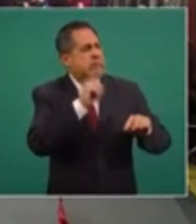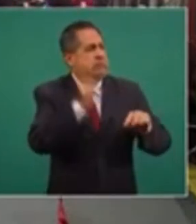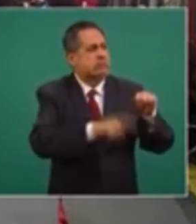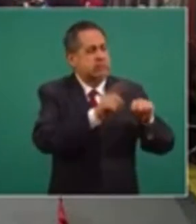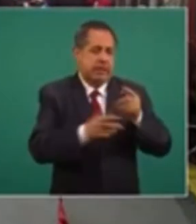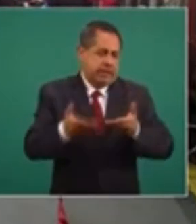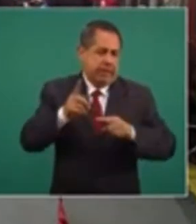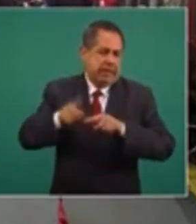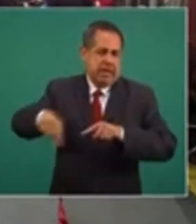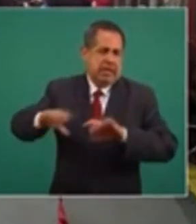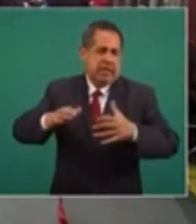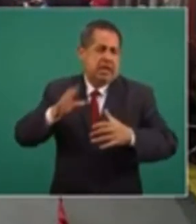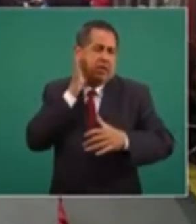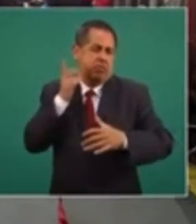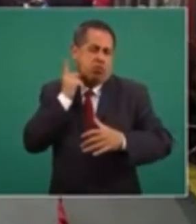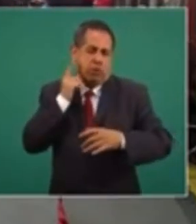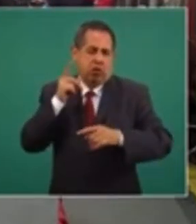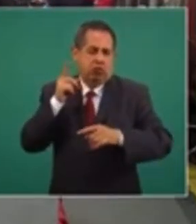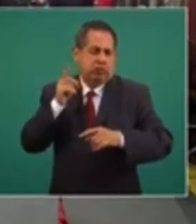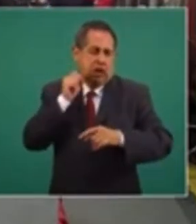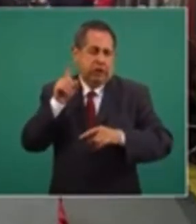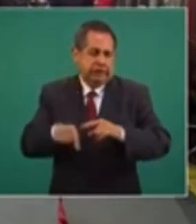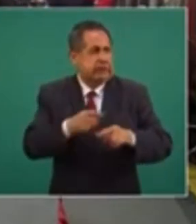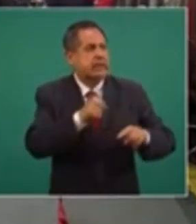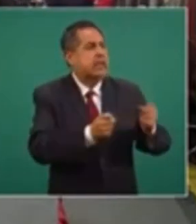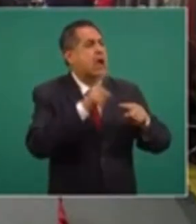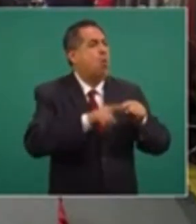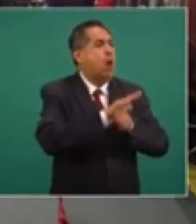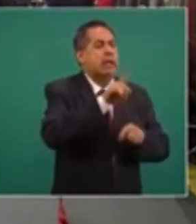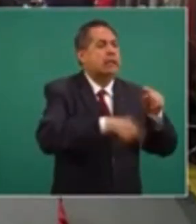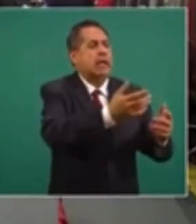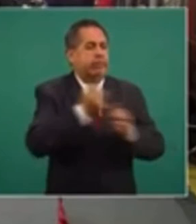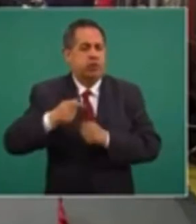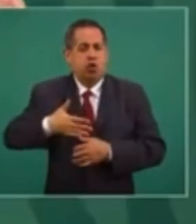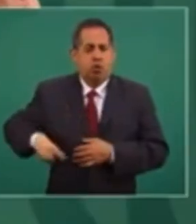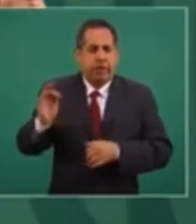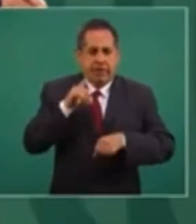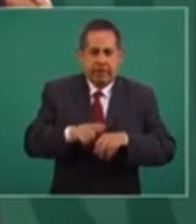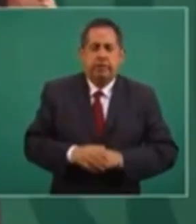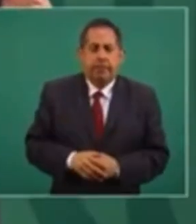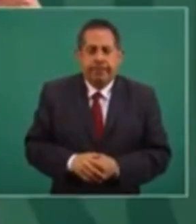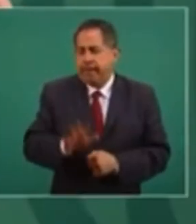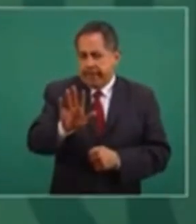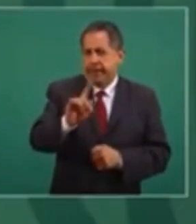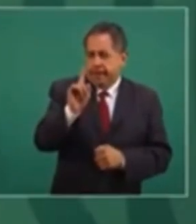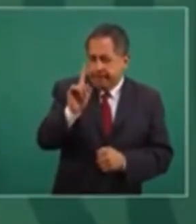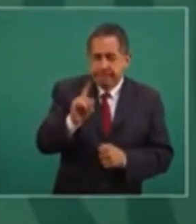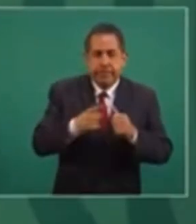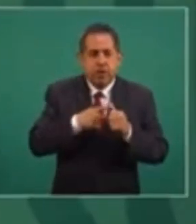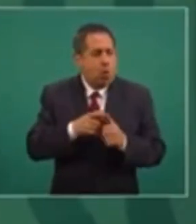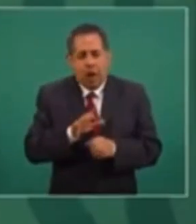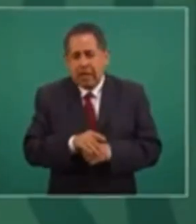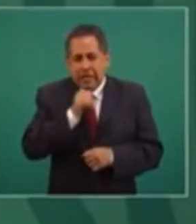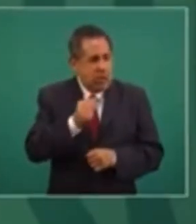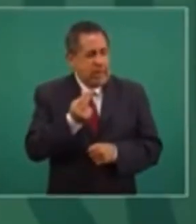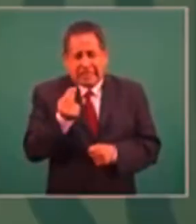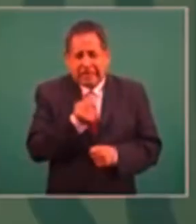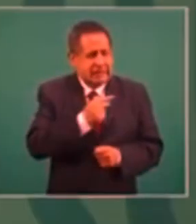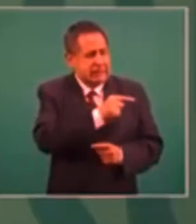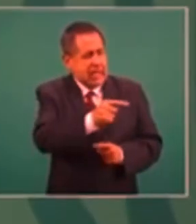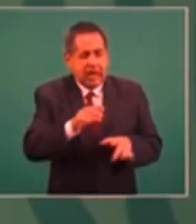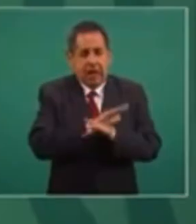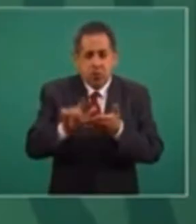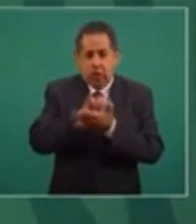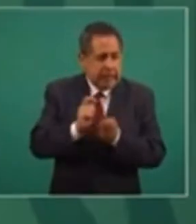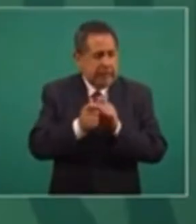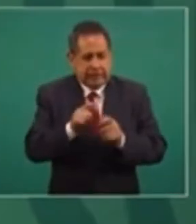Congreso lo determina de esa manera, absorbidos por el gobierno federal. Sí. Vamos primero a hacer la revisión de los que no necesitan reforma